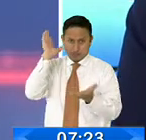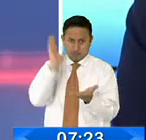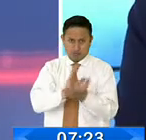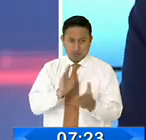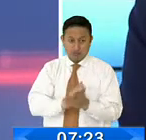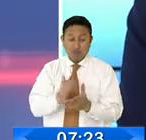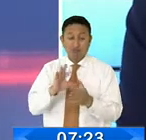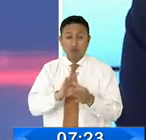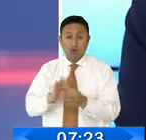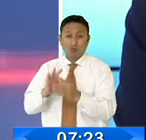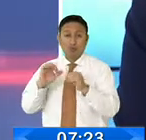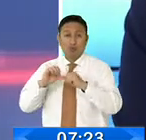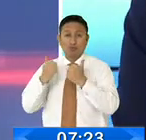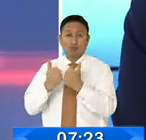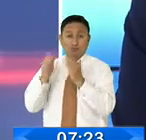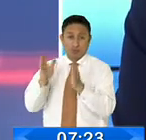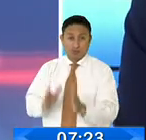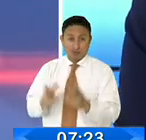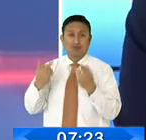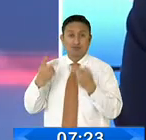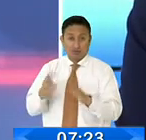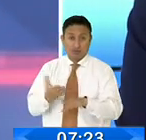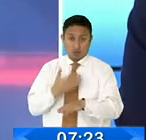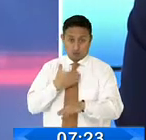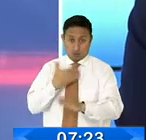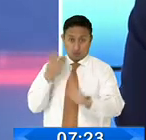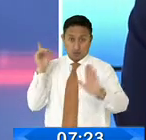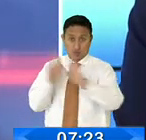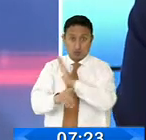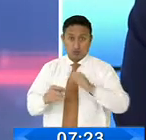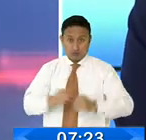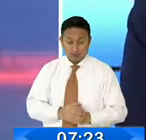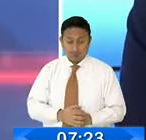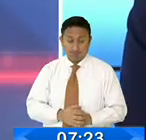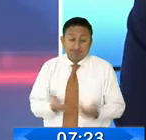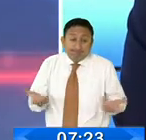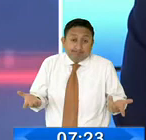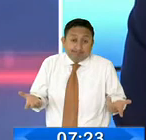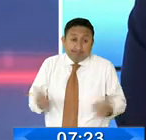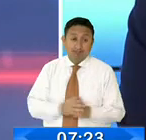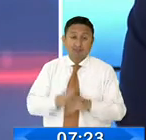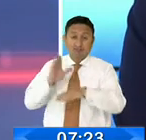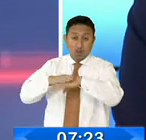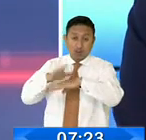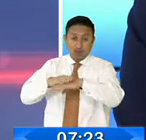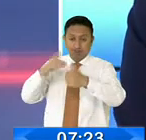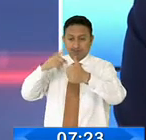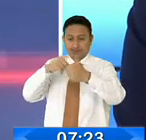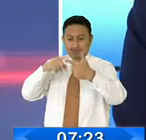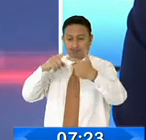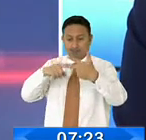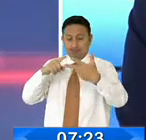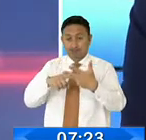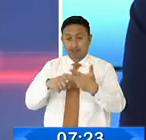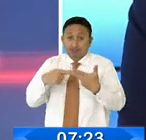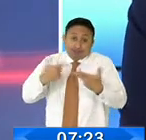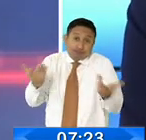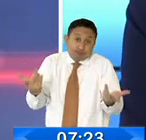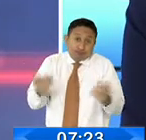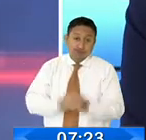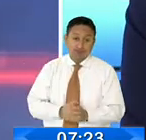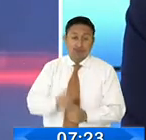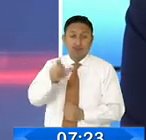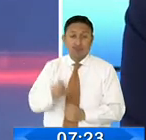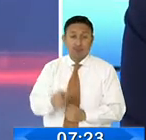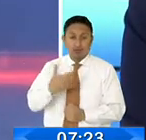a sus compañeros asambleístas también denunciados e investigados por mí. Así que diferentes motivos se suman y coinciden para quienes